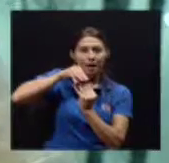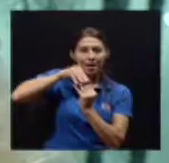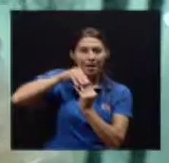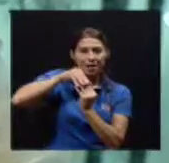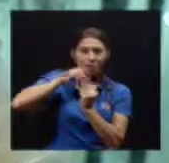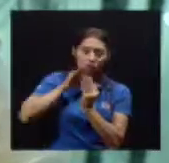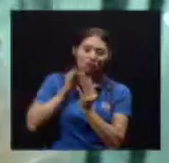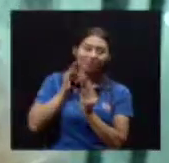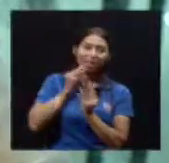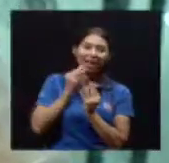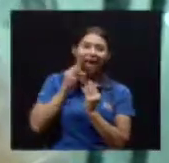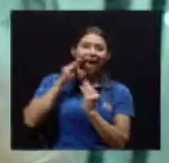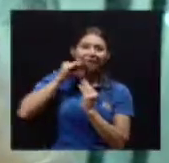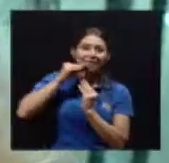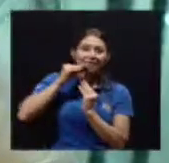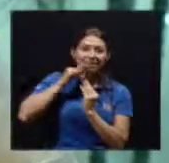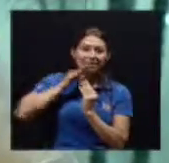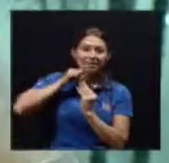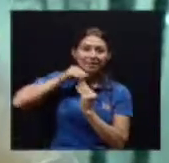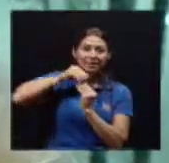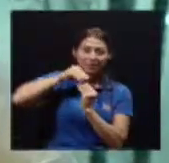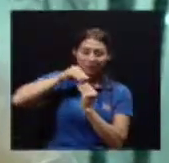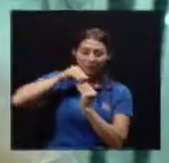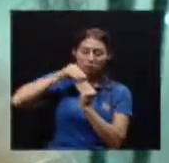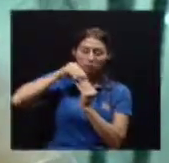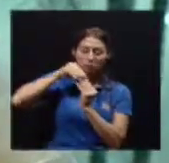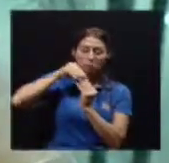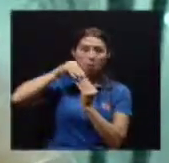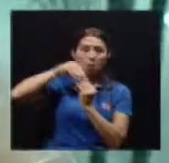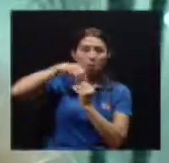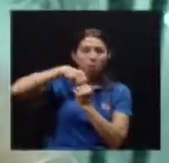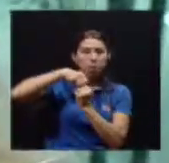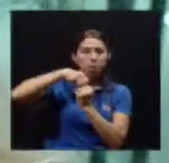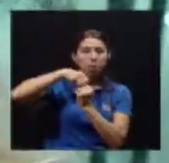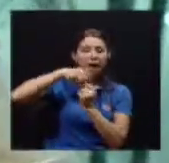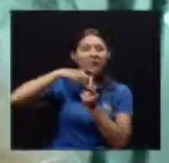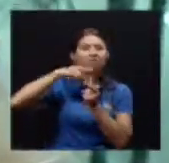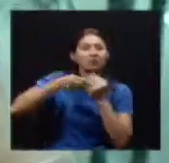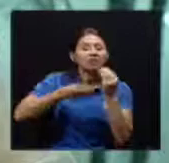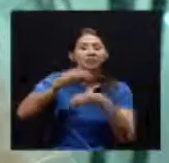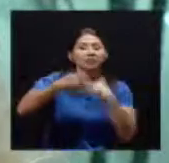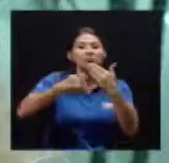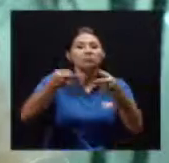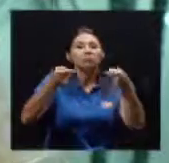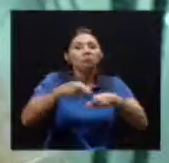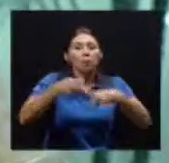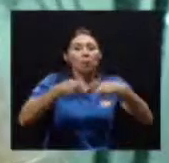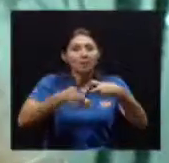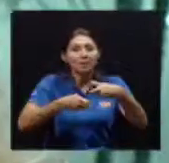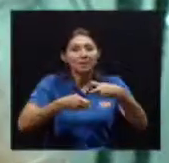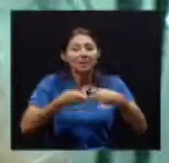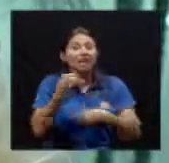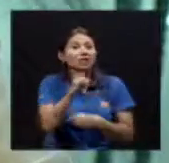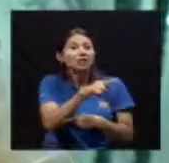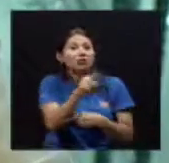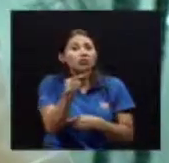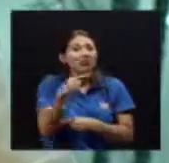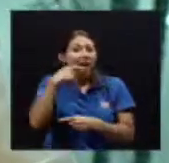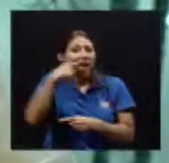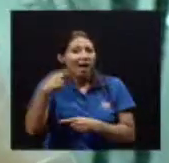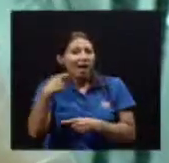tipos De prótesis Tenemos las prótesis Fijas Que son Puentes Lo que le llaman Agentes de puentes O coronas